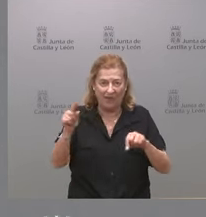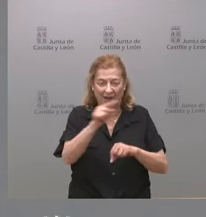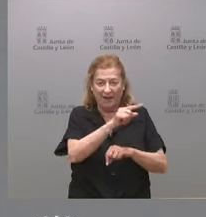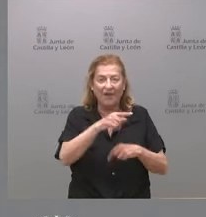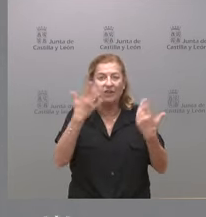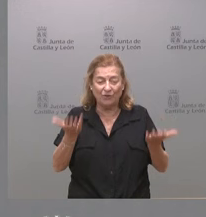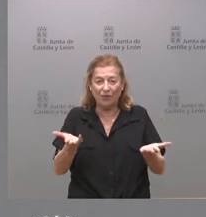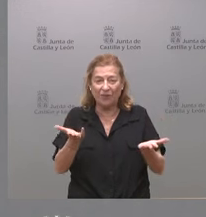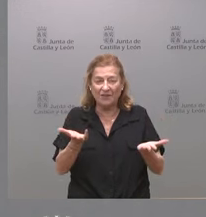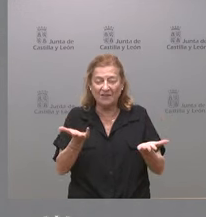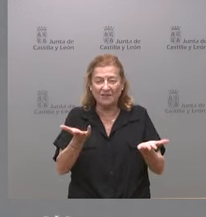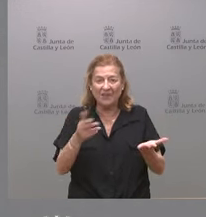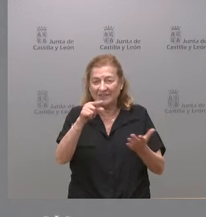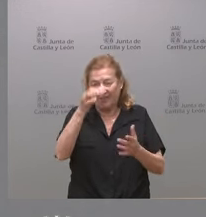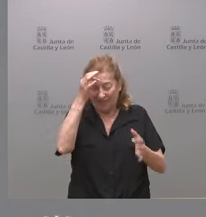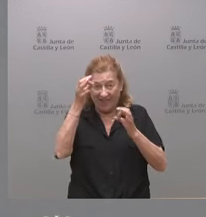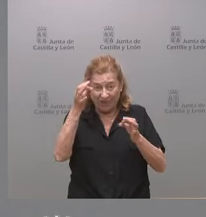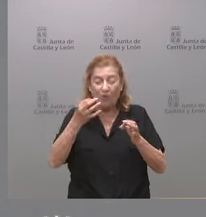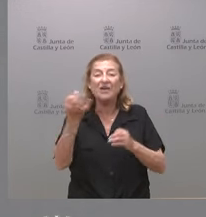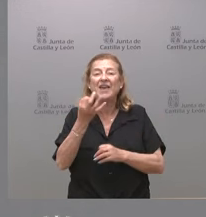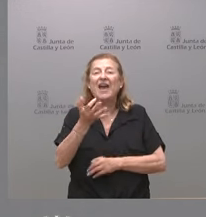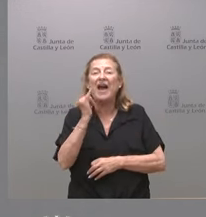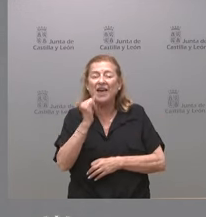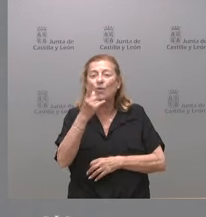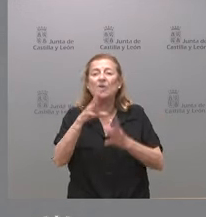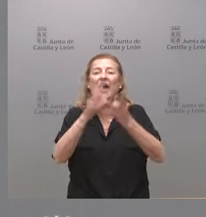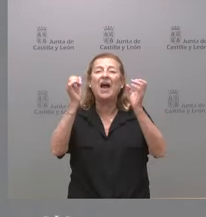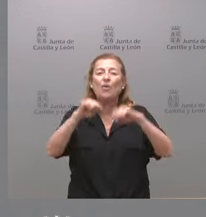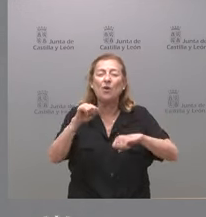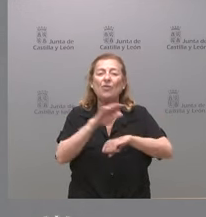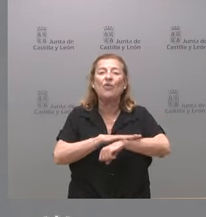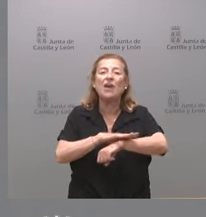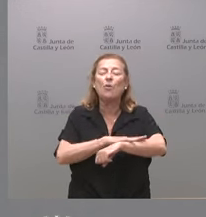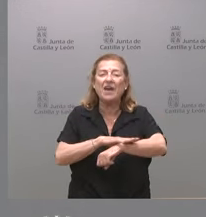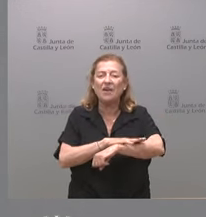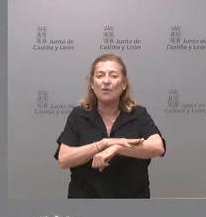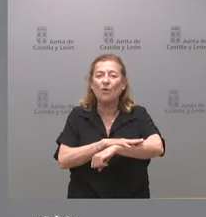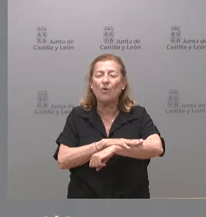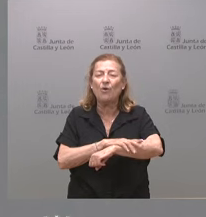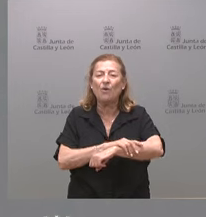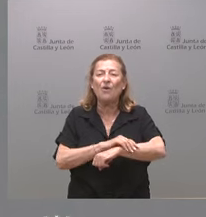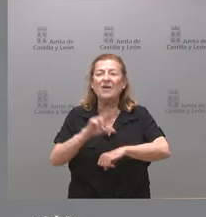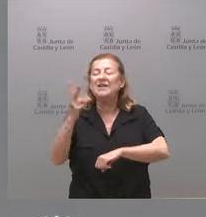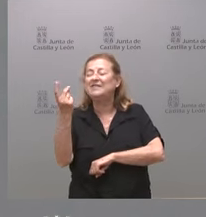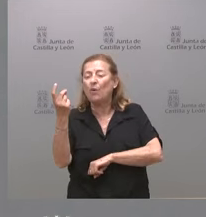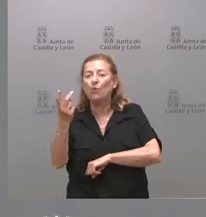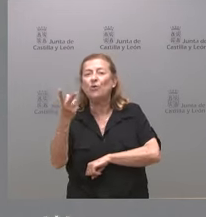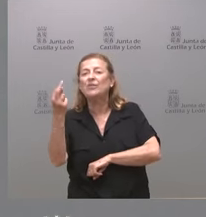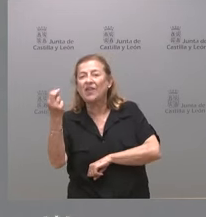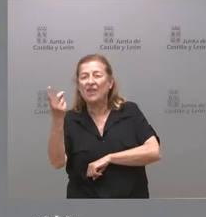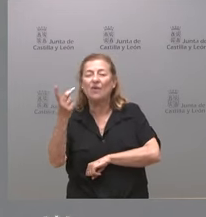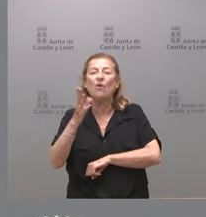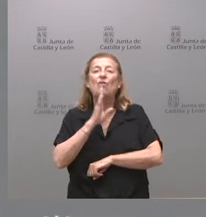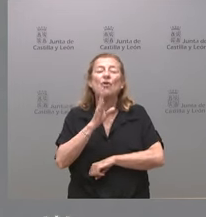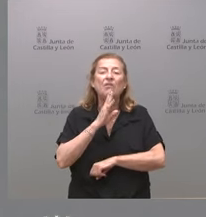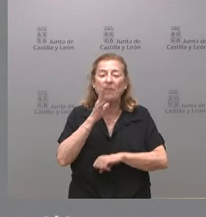por tanto este es el dato que hay un acuerdo de gobierno legítimo entre el segundo y el tercer partido